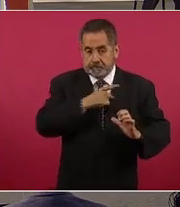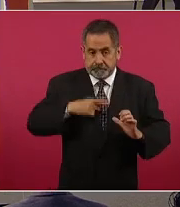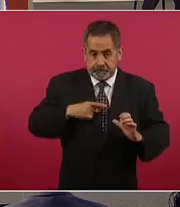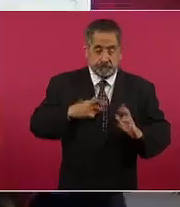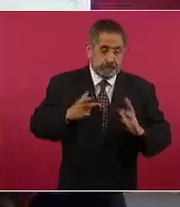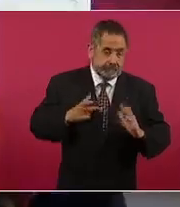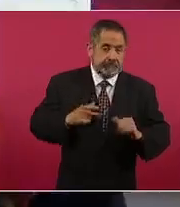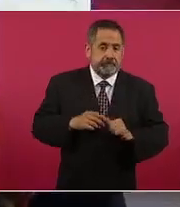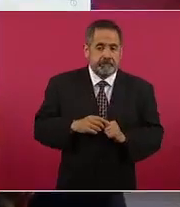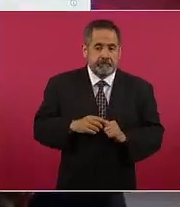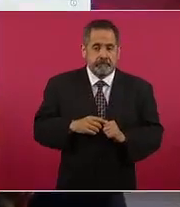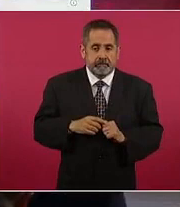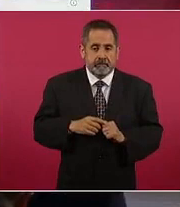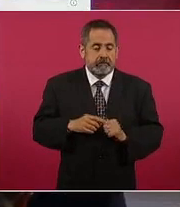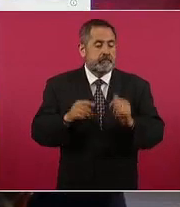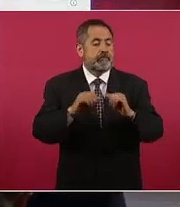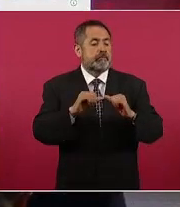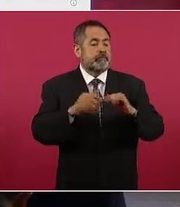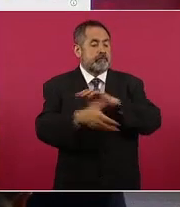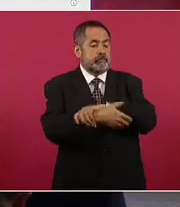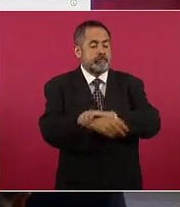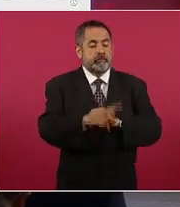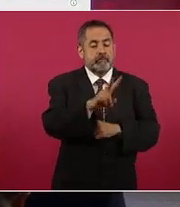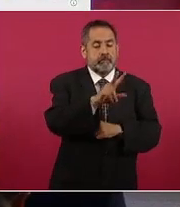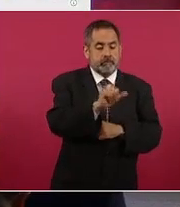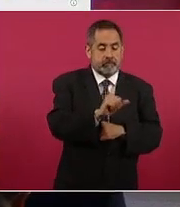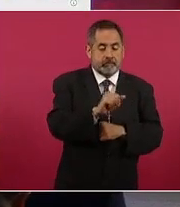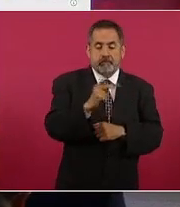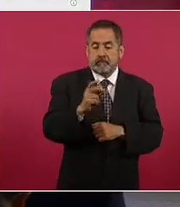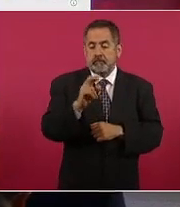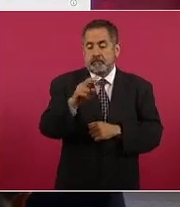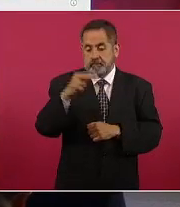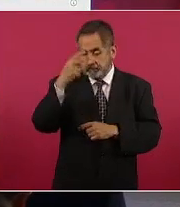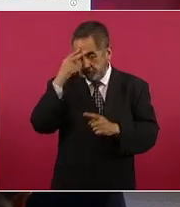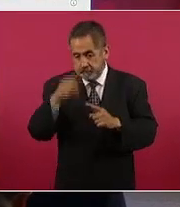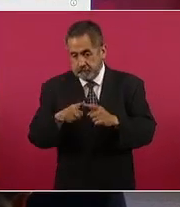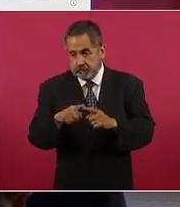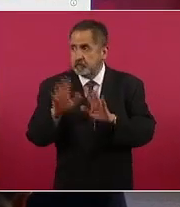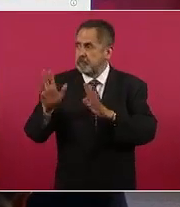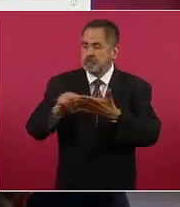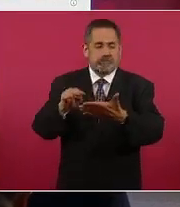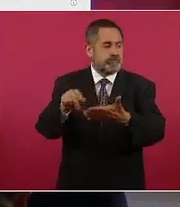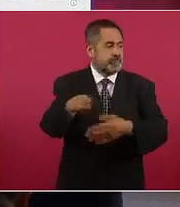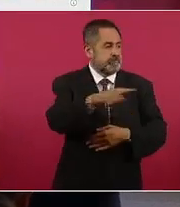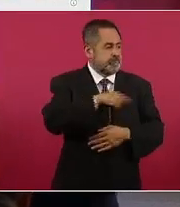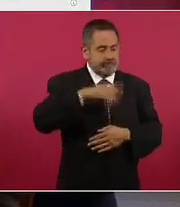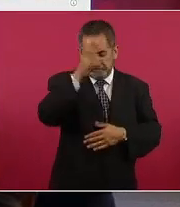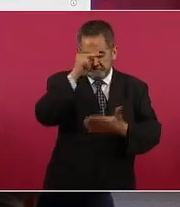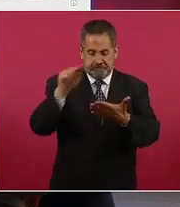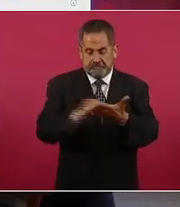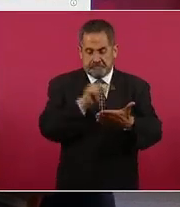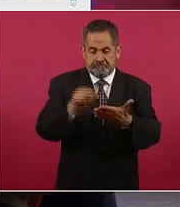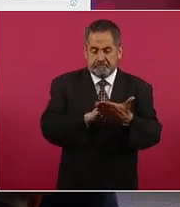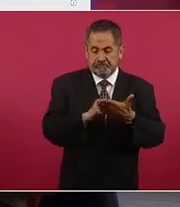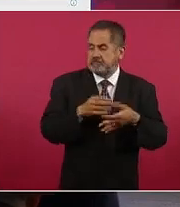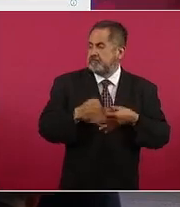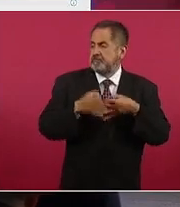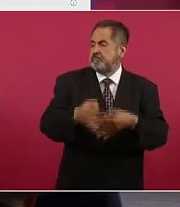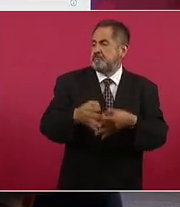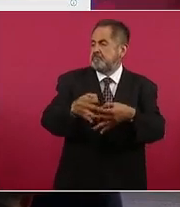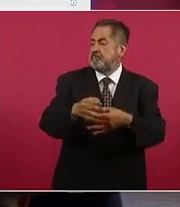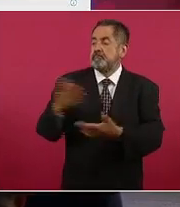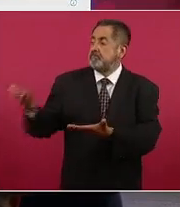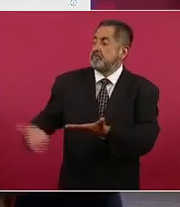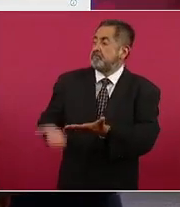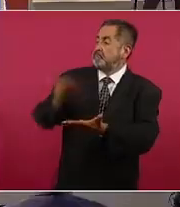va por México ha firmado la moratoria constitucional para no aprobar ninguna iniciativa